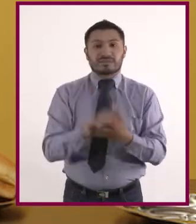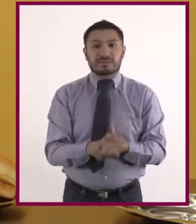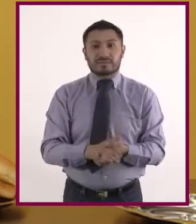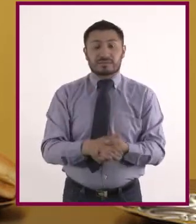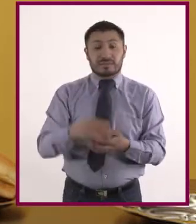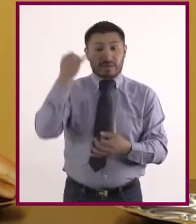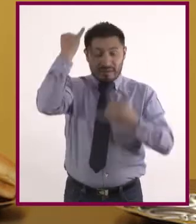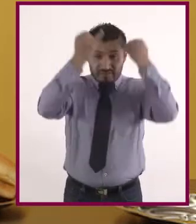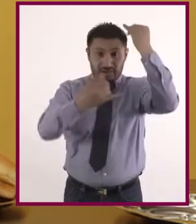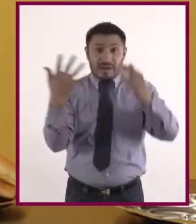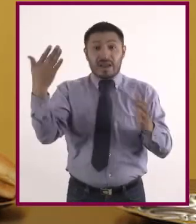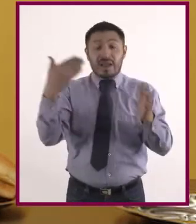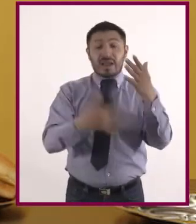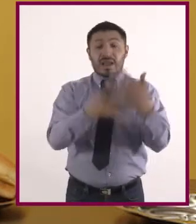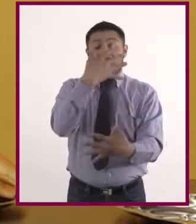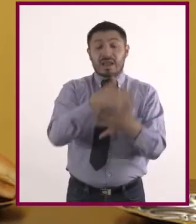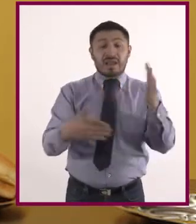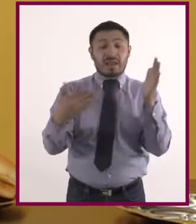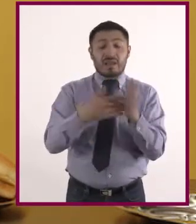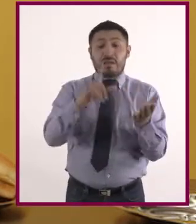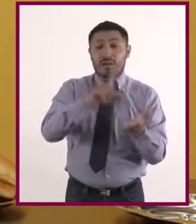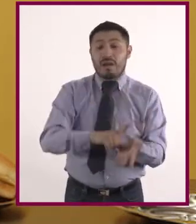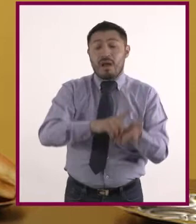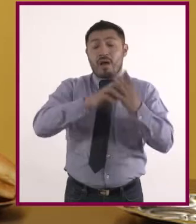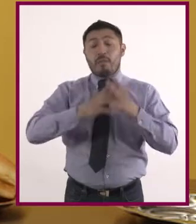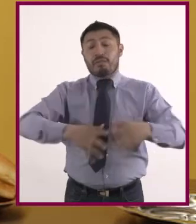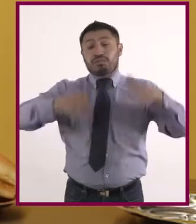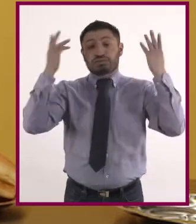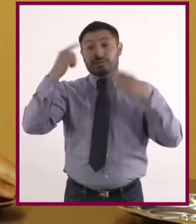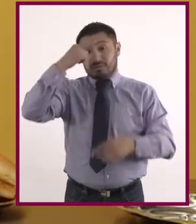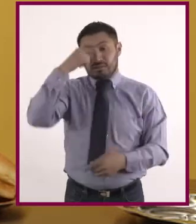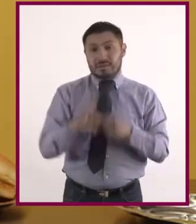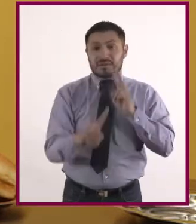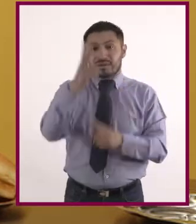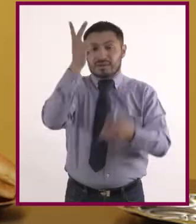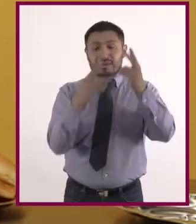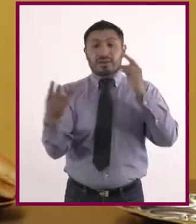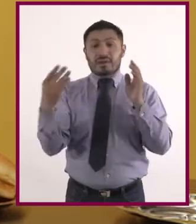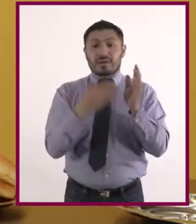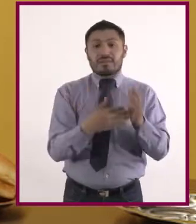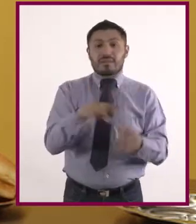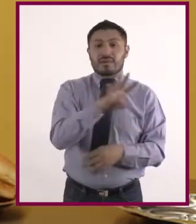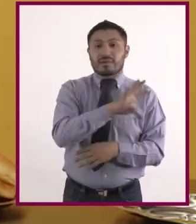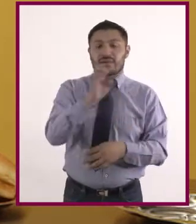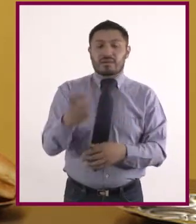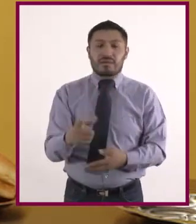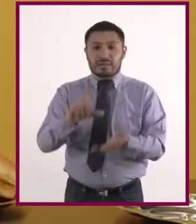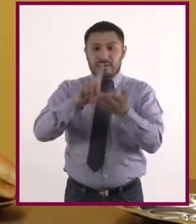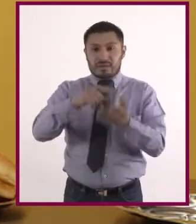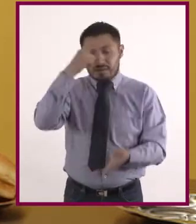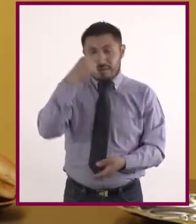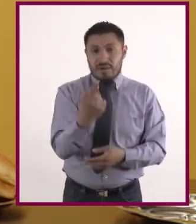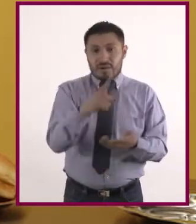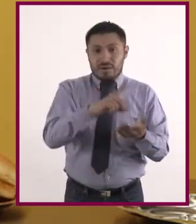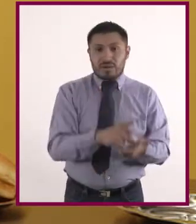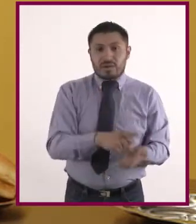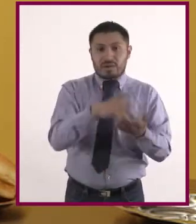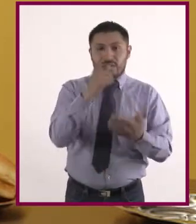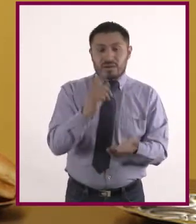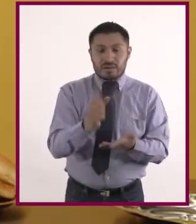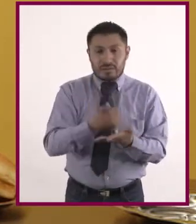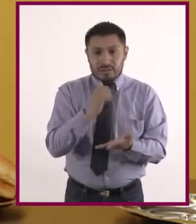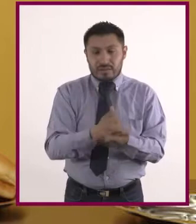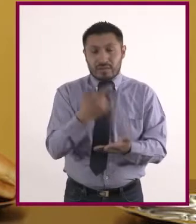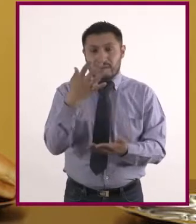entonces 15 mil litros. En cuestión de para vegetales se requiere 3 mil 400 litros para un kilo de arroz, 50 litros para un kilo de